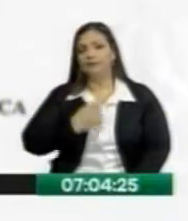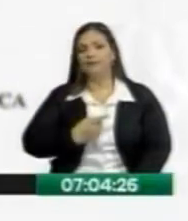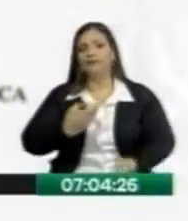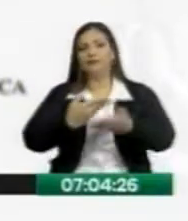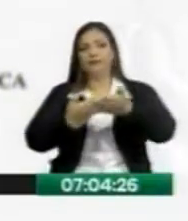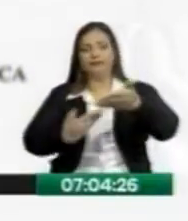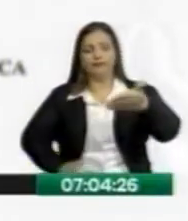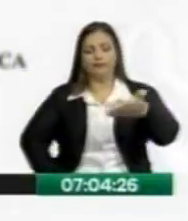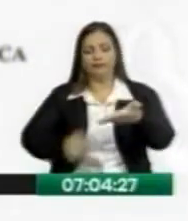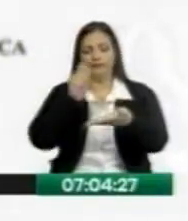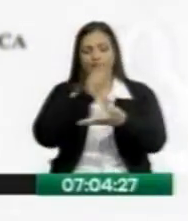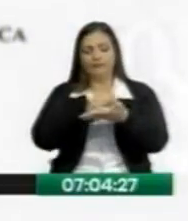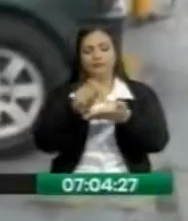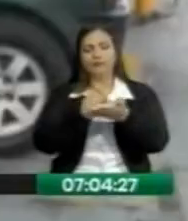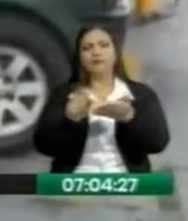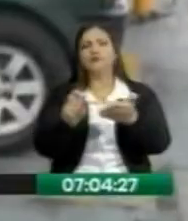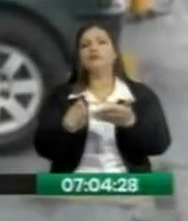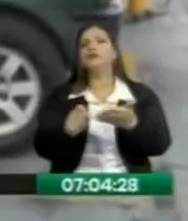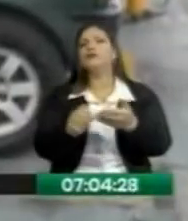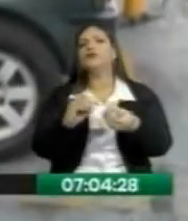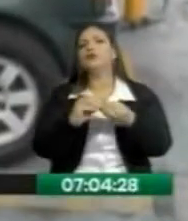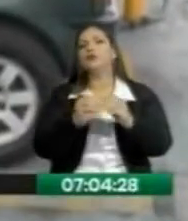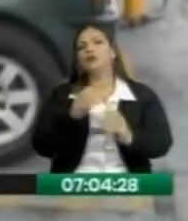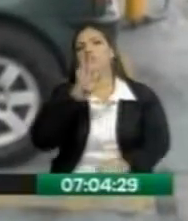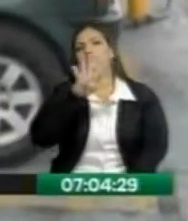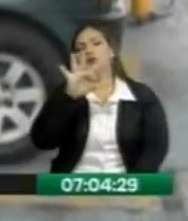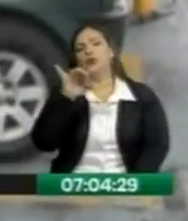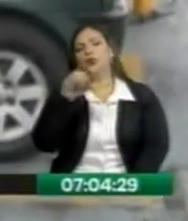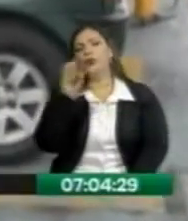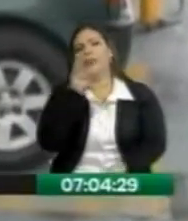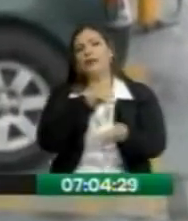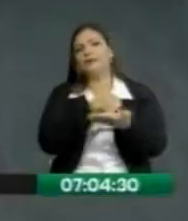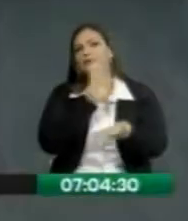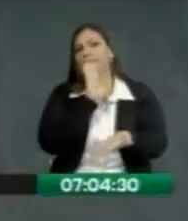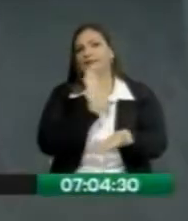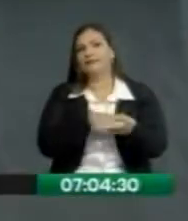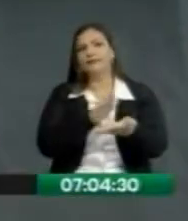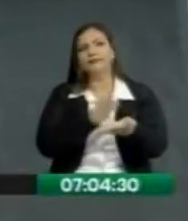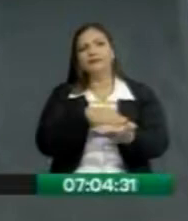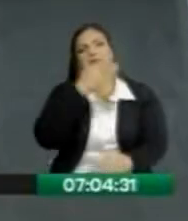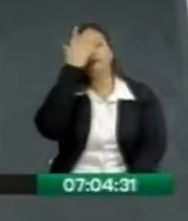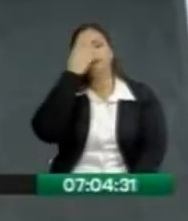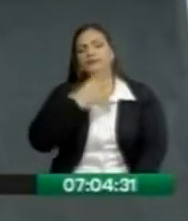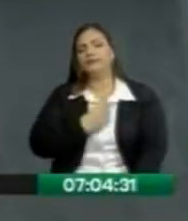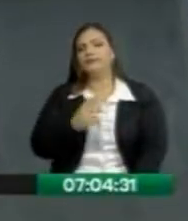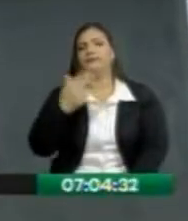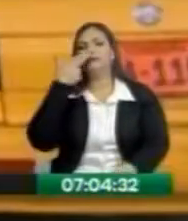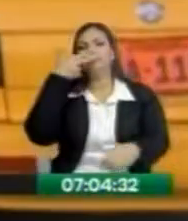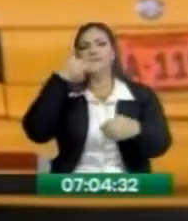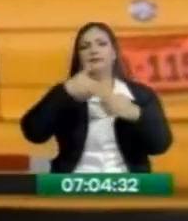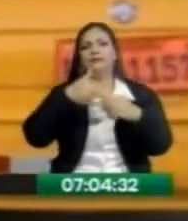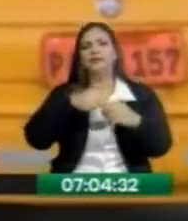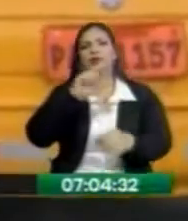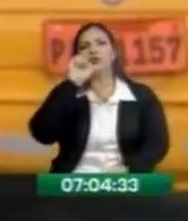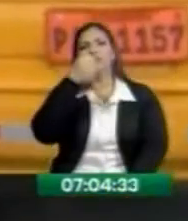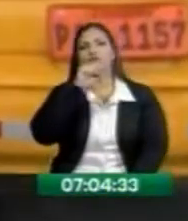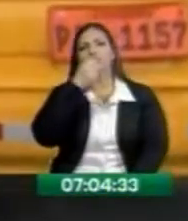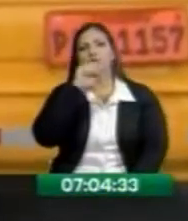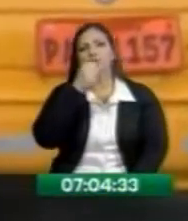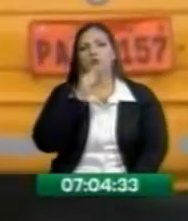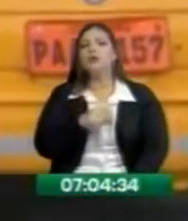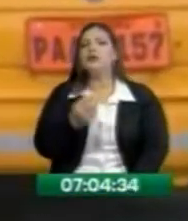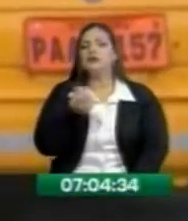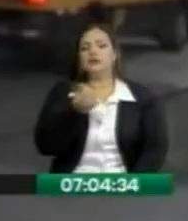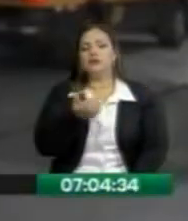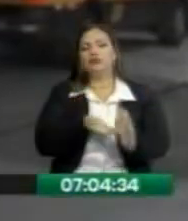suscribió el presidente Lenín Moreno. El ministro de hidrocarburos, Carlos Pérez, se refirió al mejoramiento en el octanaje de este